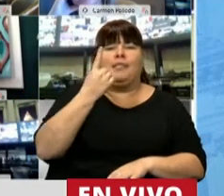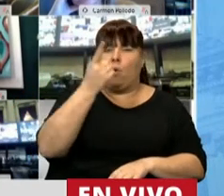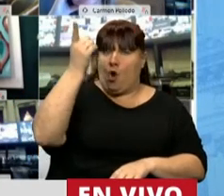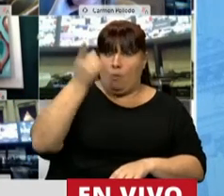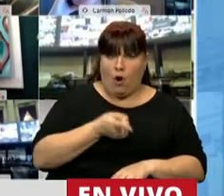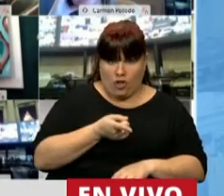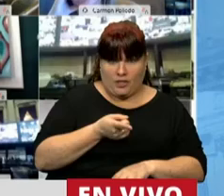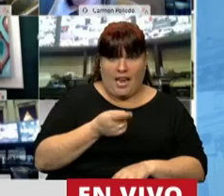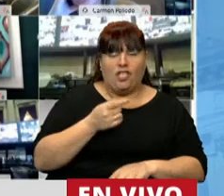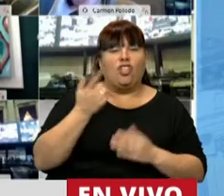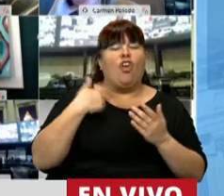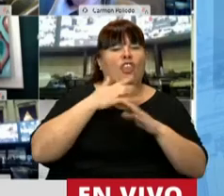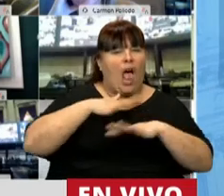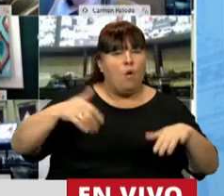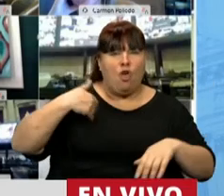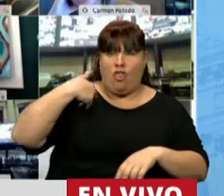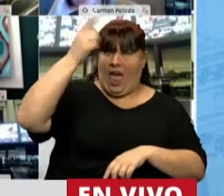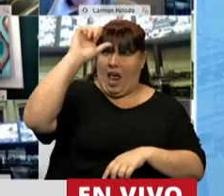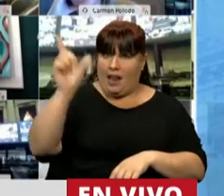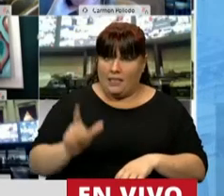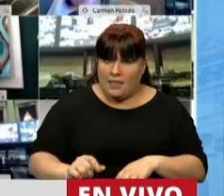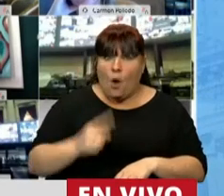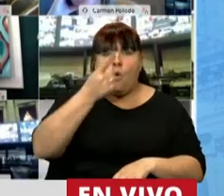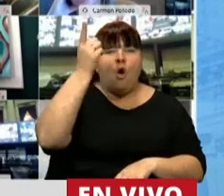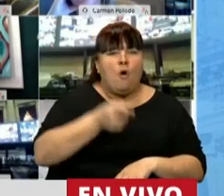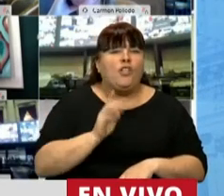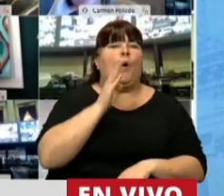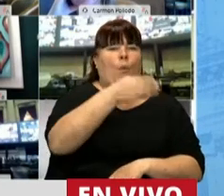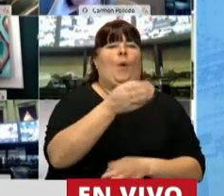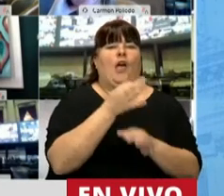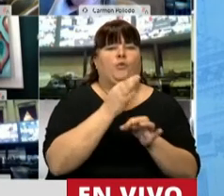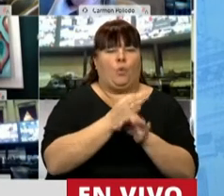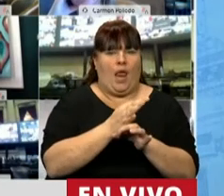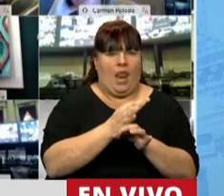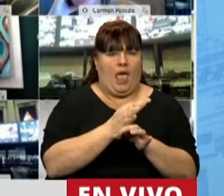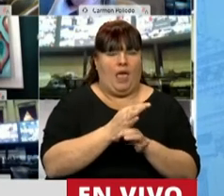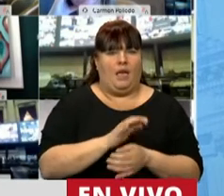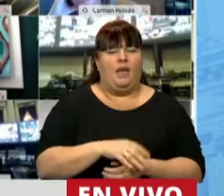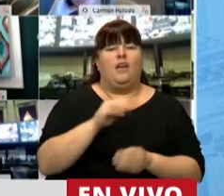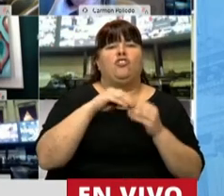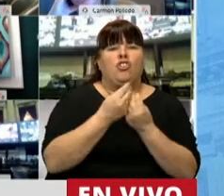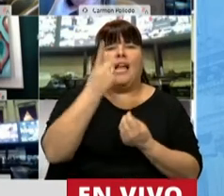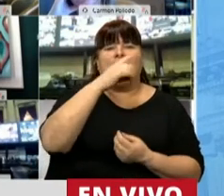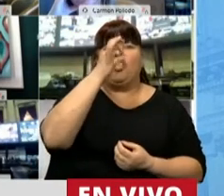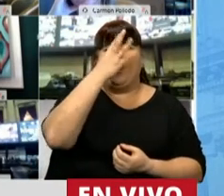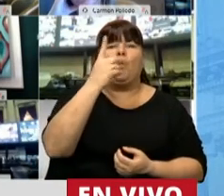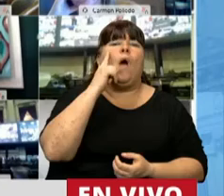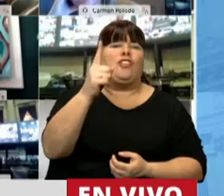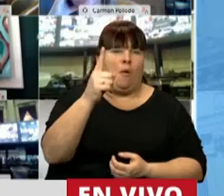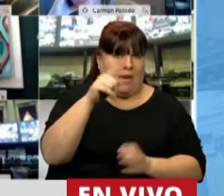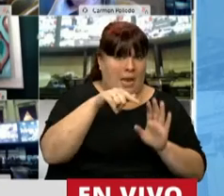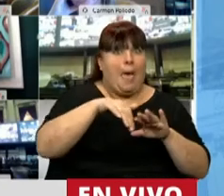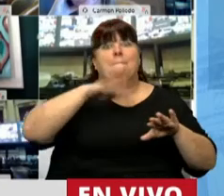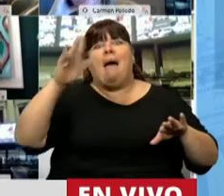% de los estudiantes de la Argentina están yendo a clases. Son 124.000 sobre